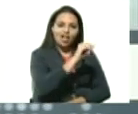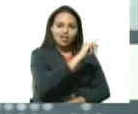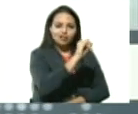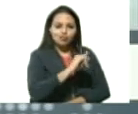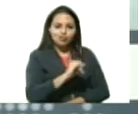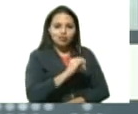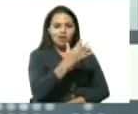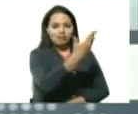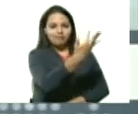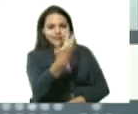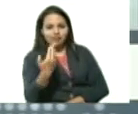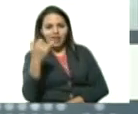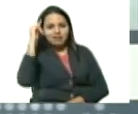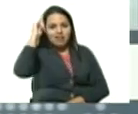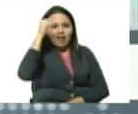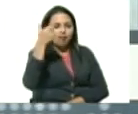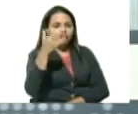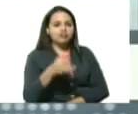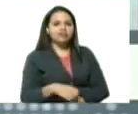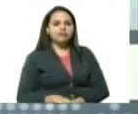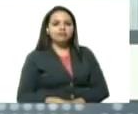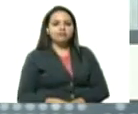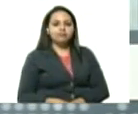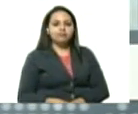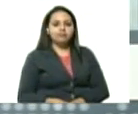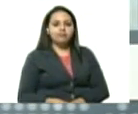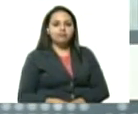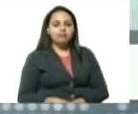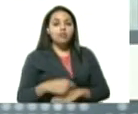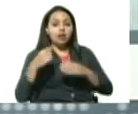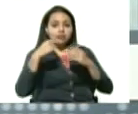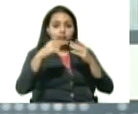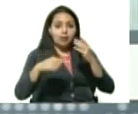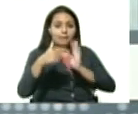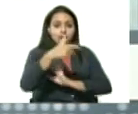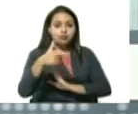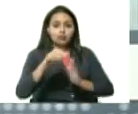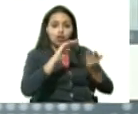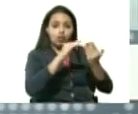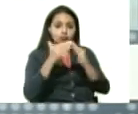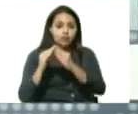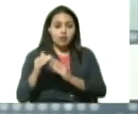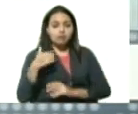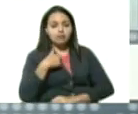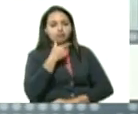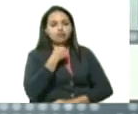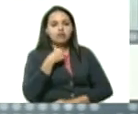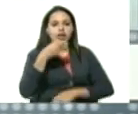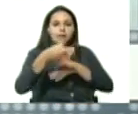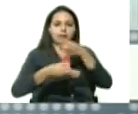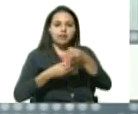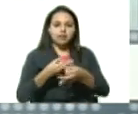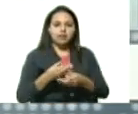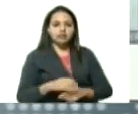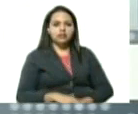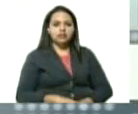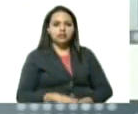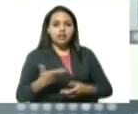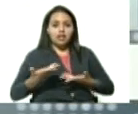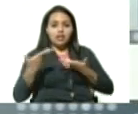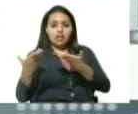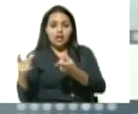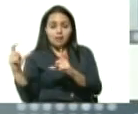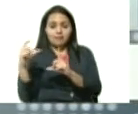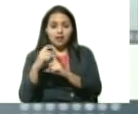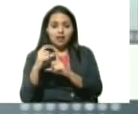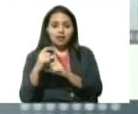foco muy importante bueno presidente estos son los casos comunitarios a mí me gustaría darle la palabra al ministro del